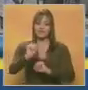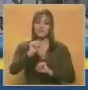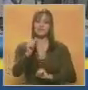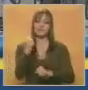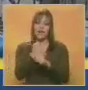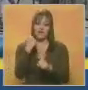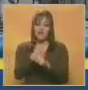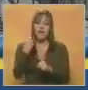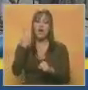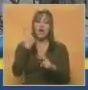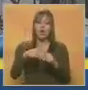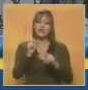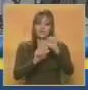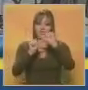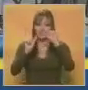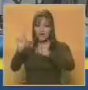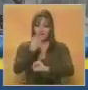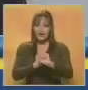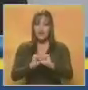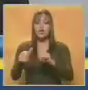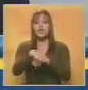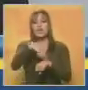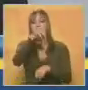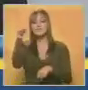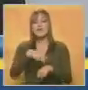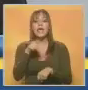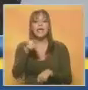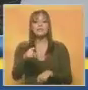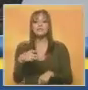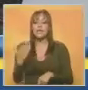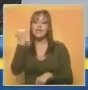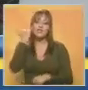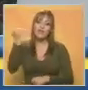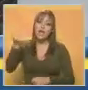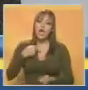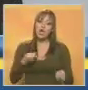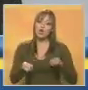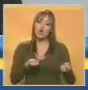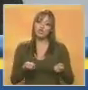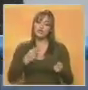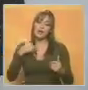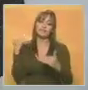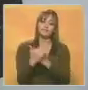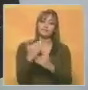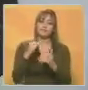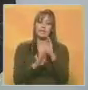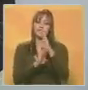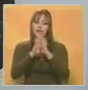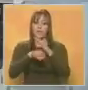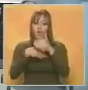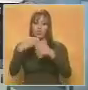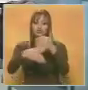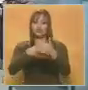Constitución, Vicente Brito, quien afirmó que el Gobierno Nacional ejerce una estrategia de control que limita el desarrollo productivo de la nación.